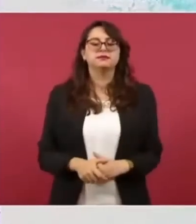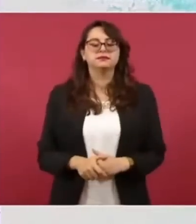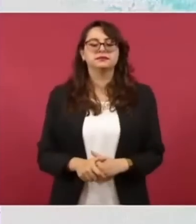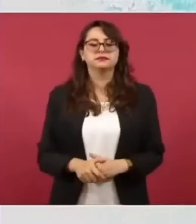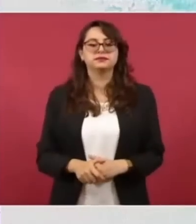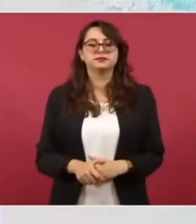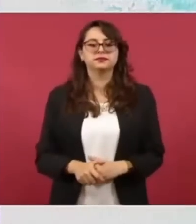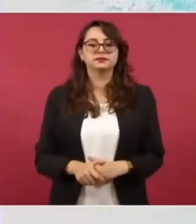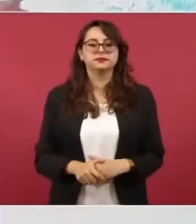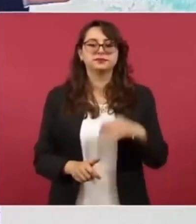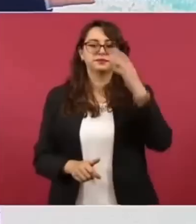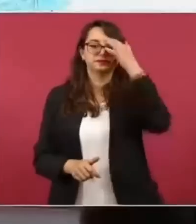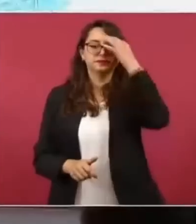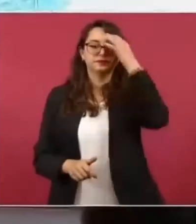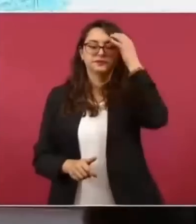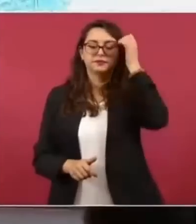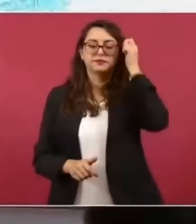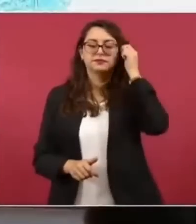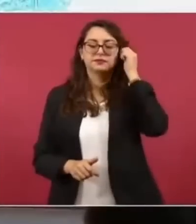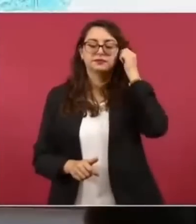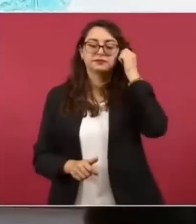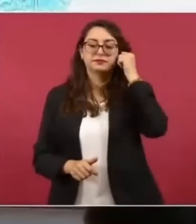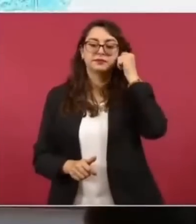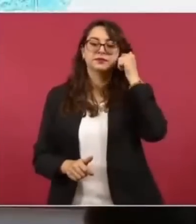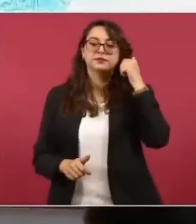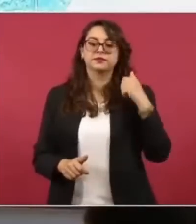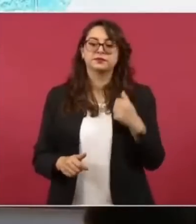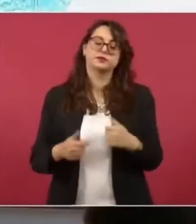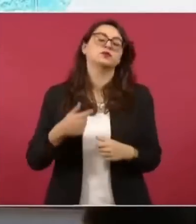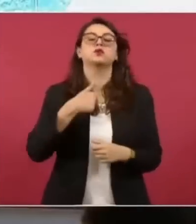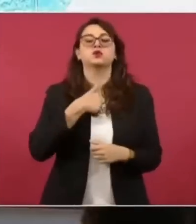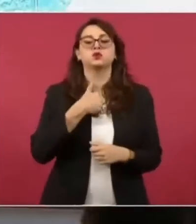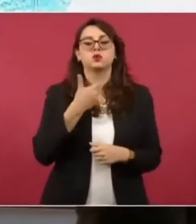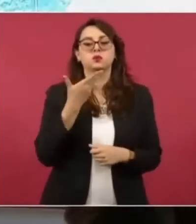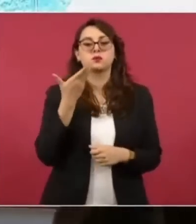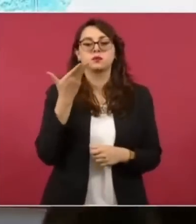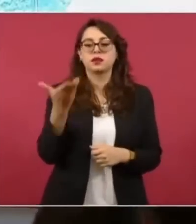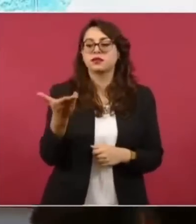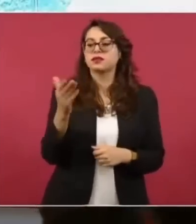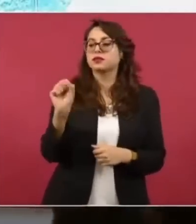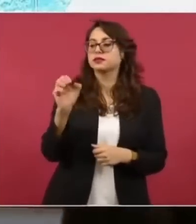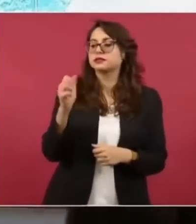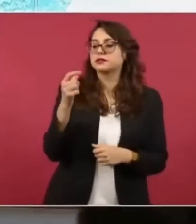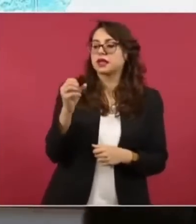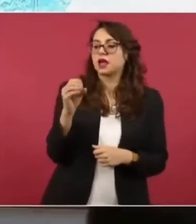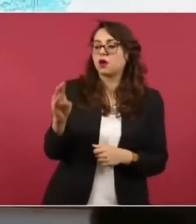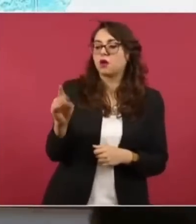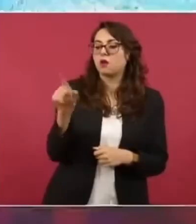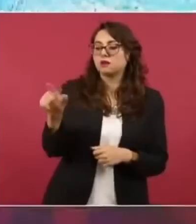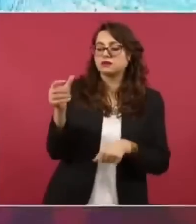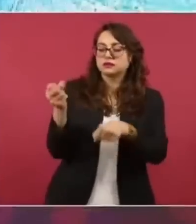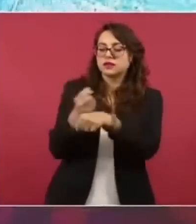entonces le pedí al secretario de gobernación porque comí desayunamos